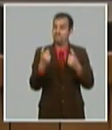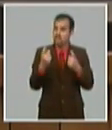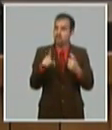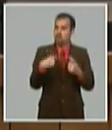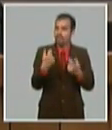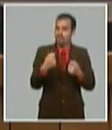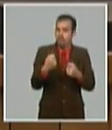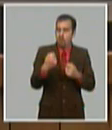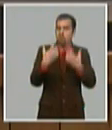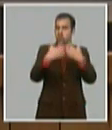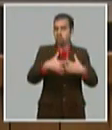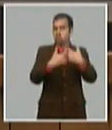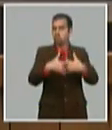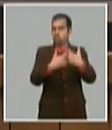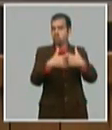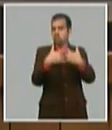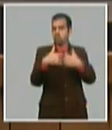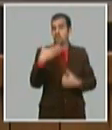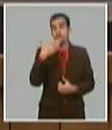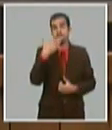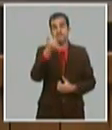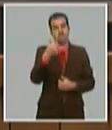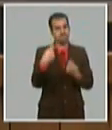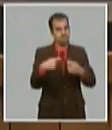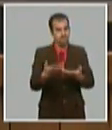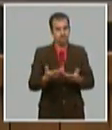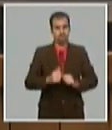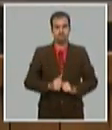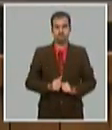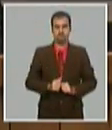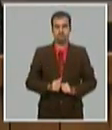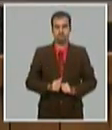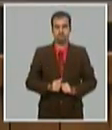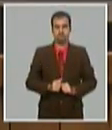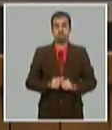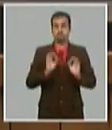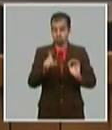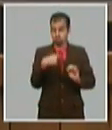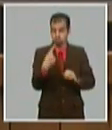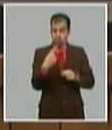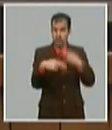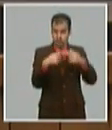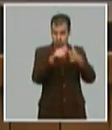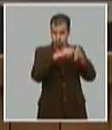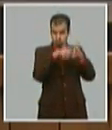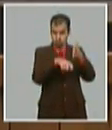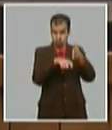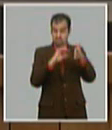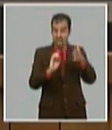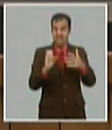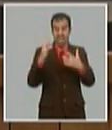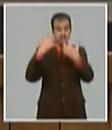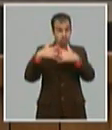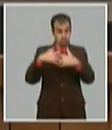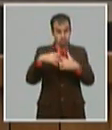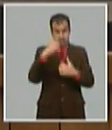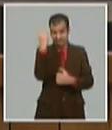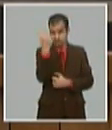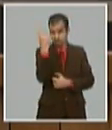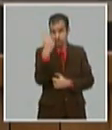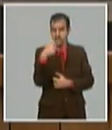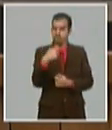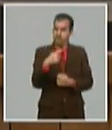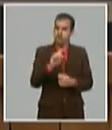incentivo y nosotros requerimos y así estamos enseñando el plan que la industria nacional participe como proveedor